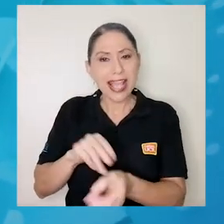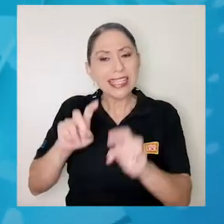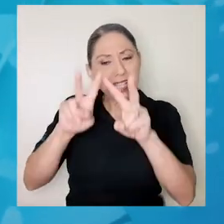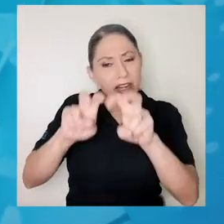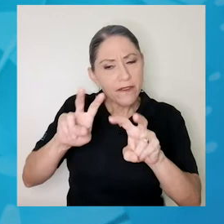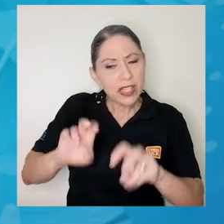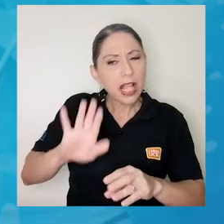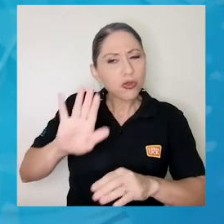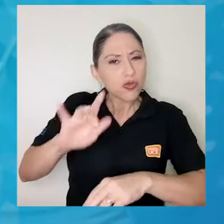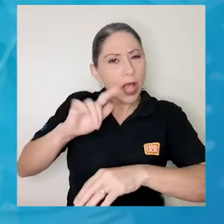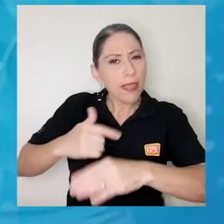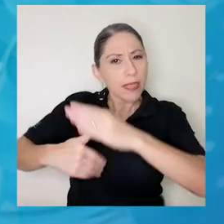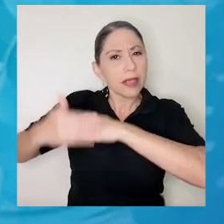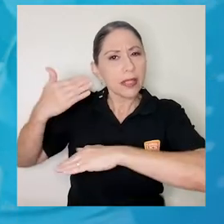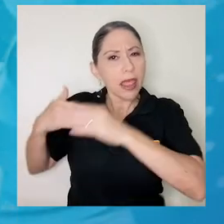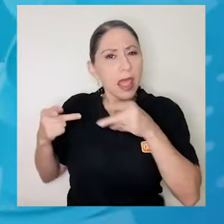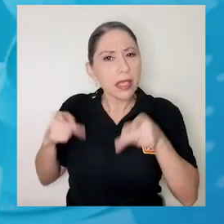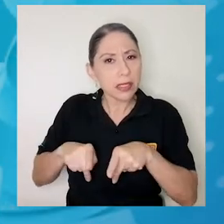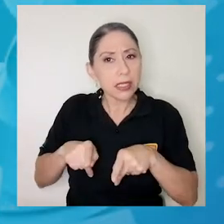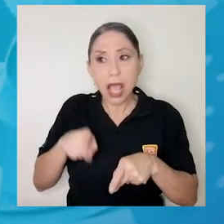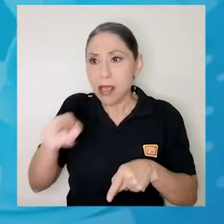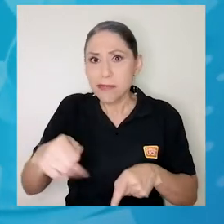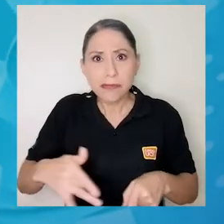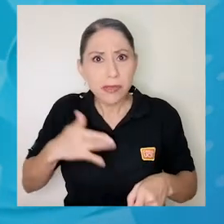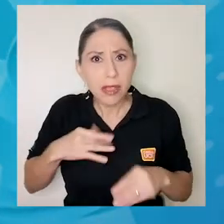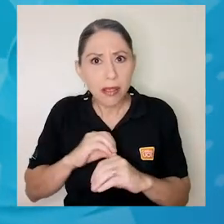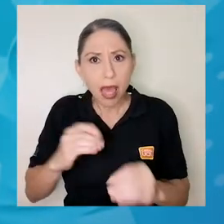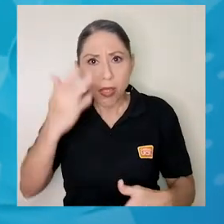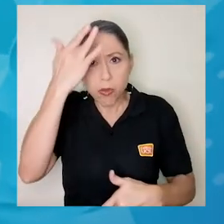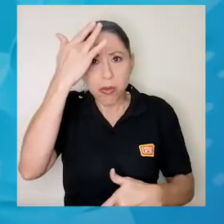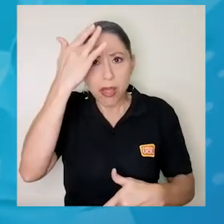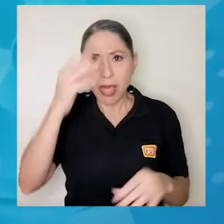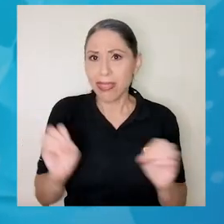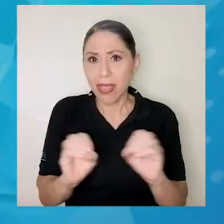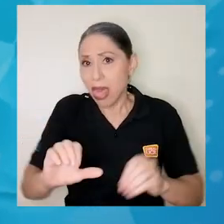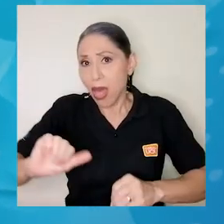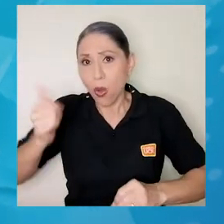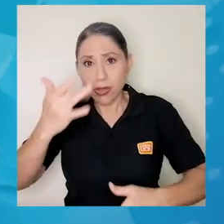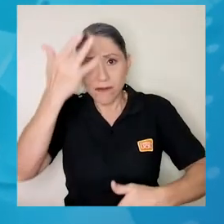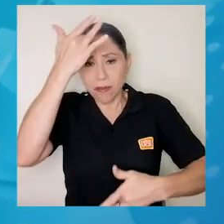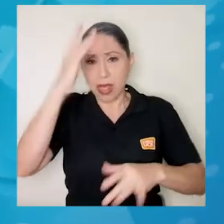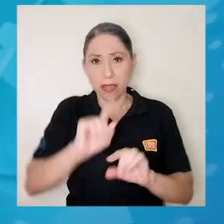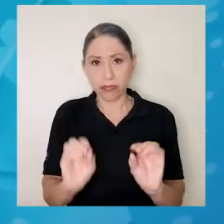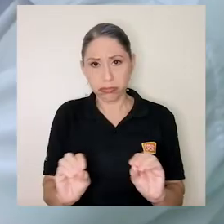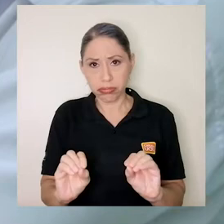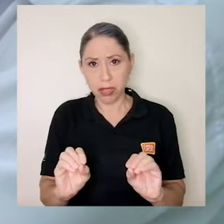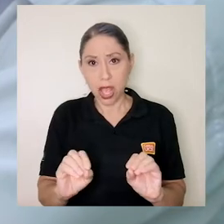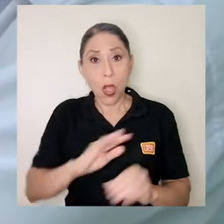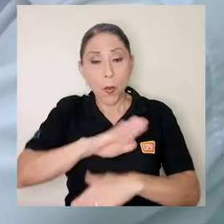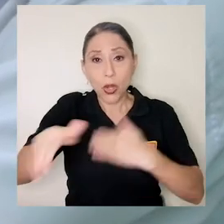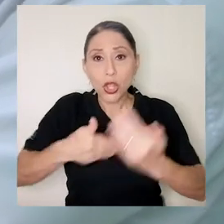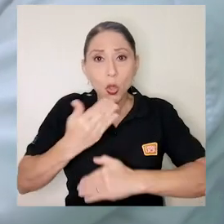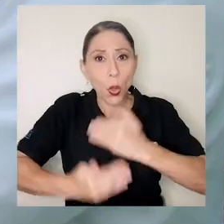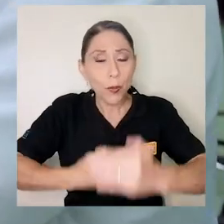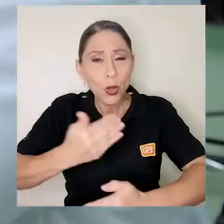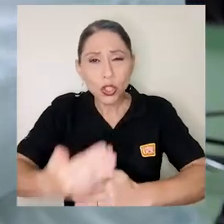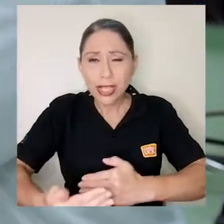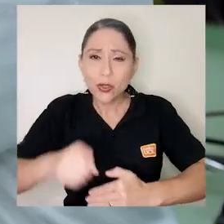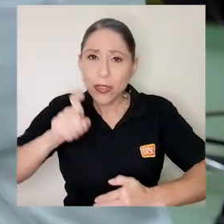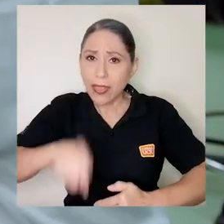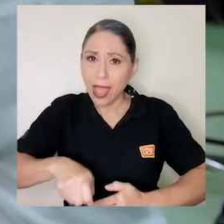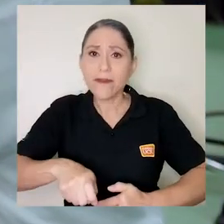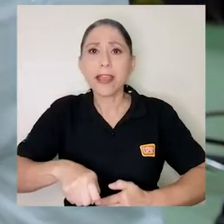Se le revisa los antecedentes. Se verifica que no tenga síntomas y que no tenga ninguna otra enfermedad de fondo. Porque todo este proceso